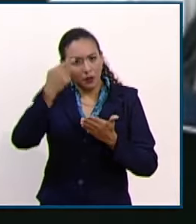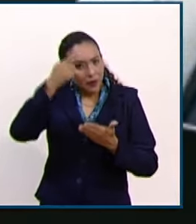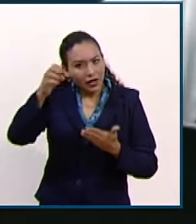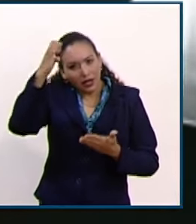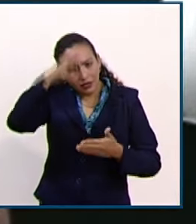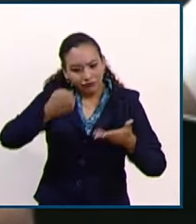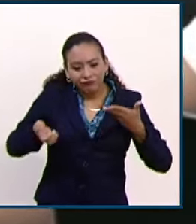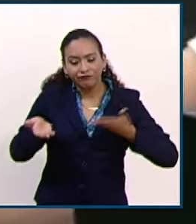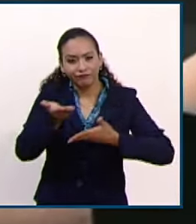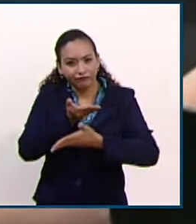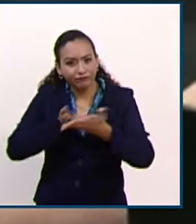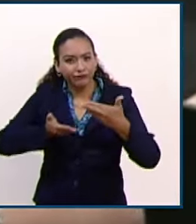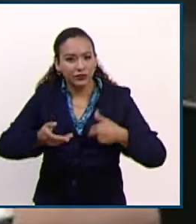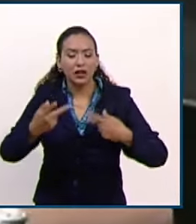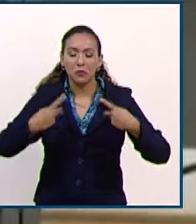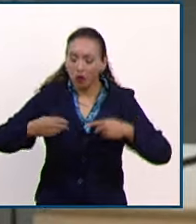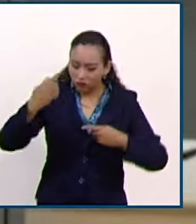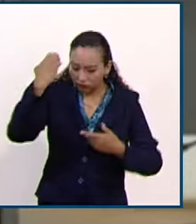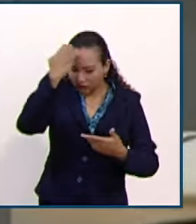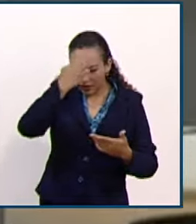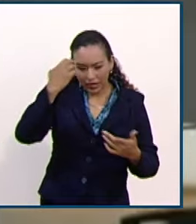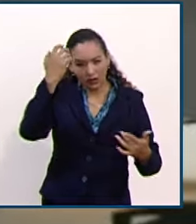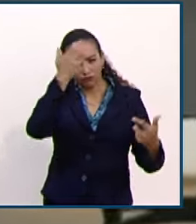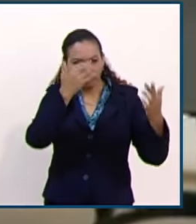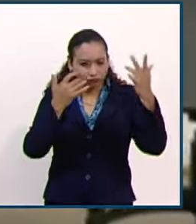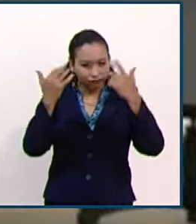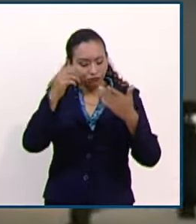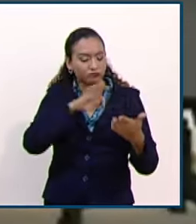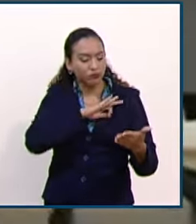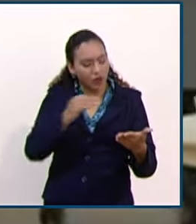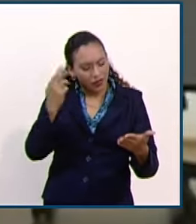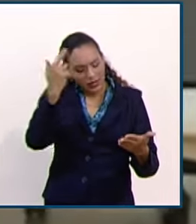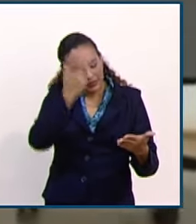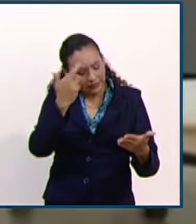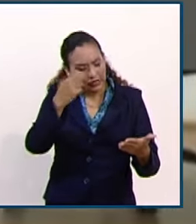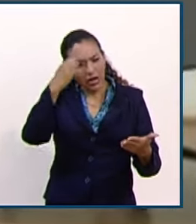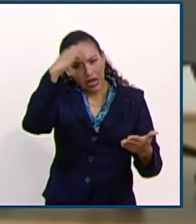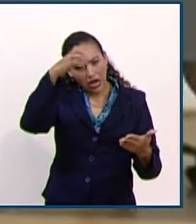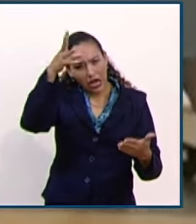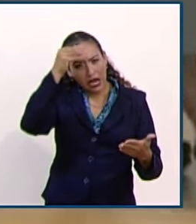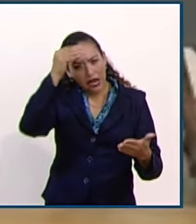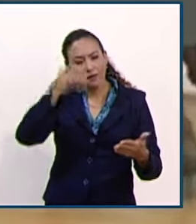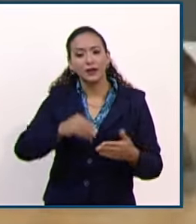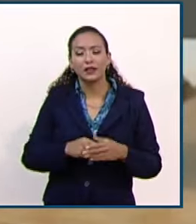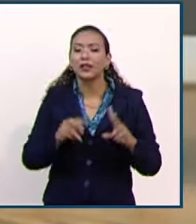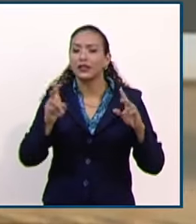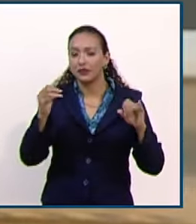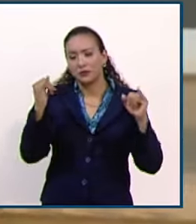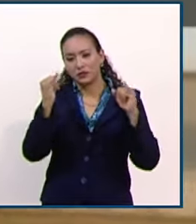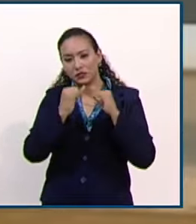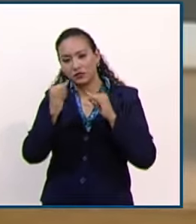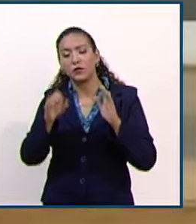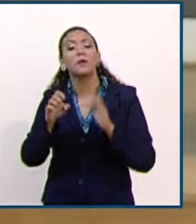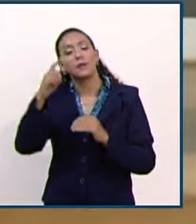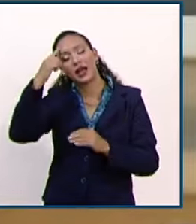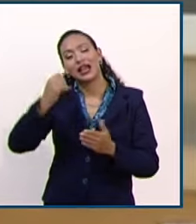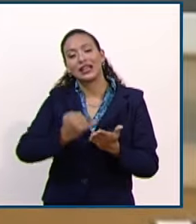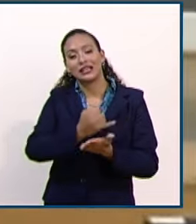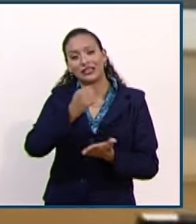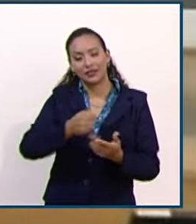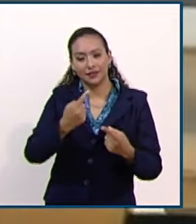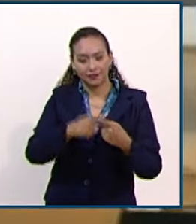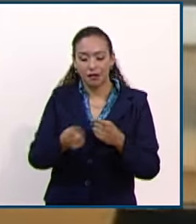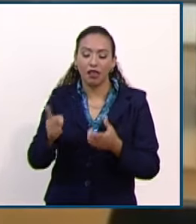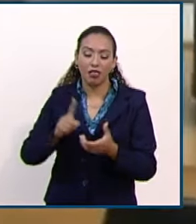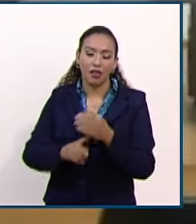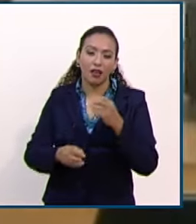de experiencias y la reflexión sobre los avances en la aplicación de los principios constitucionales a casos concretos por parte del